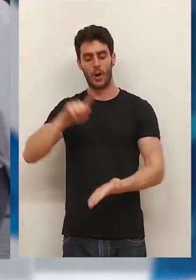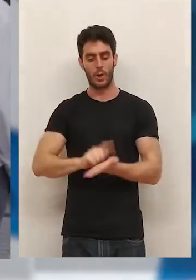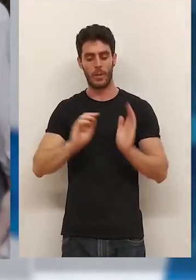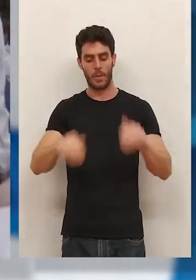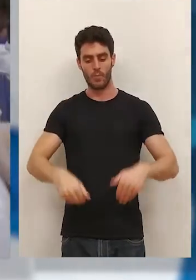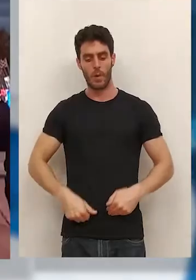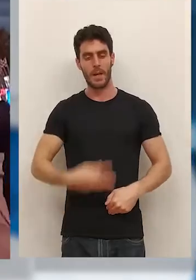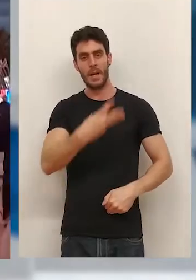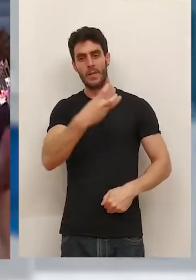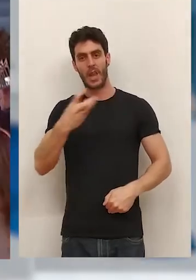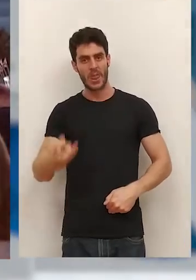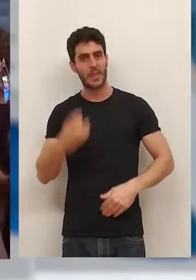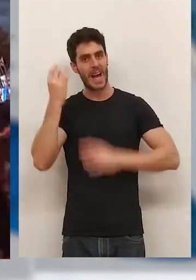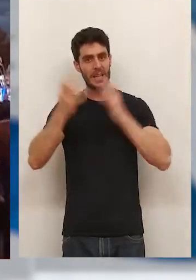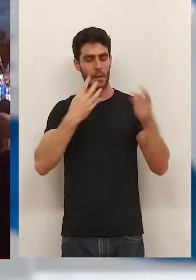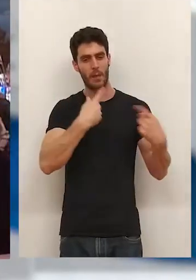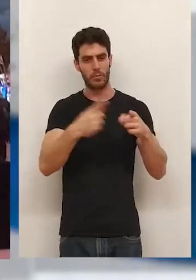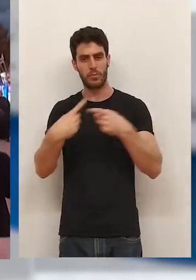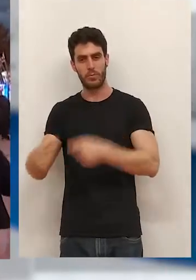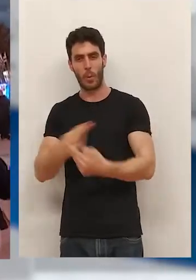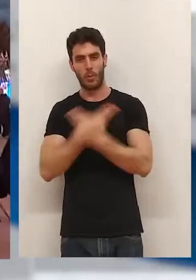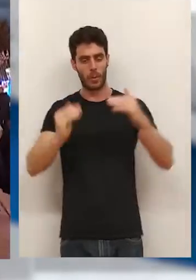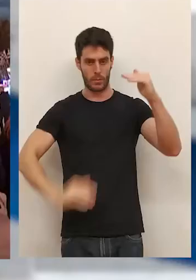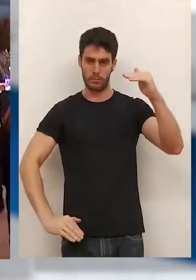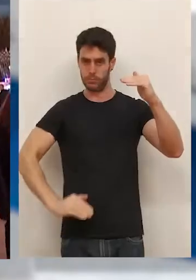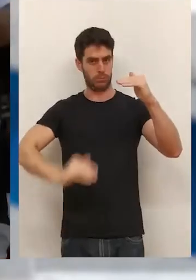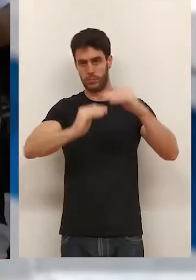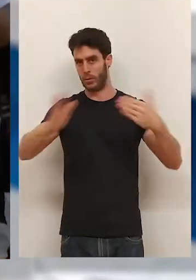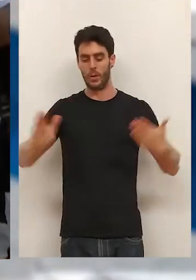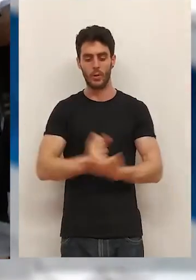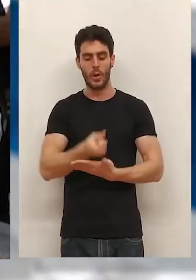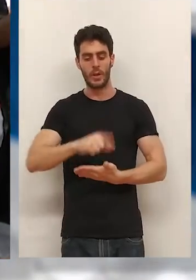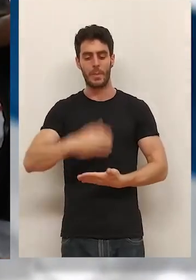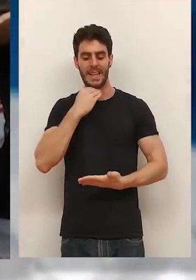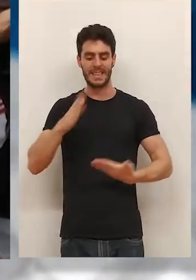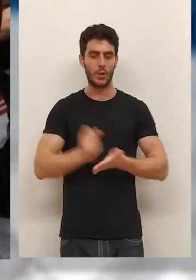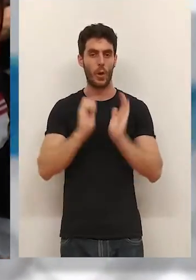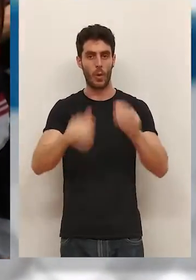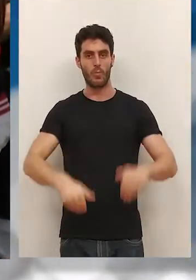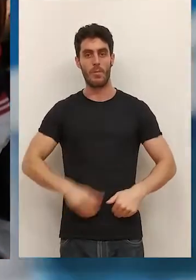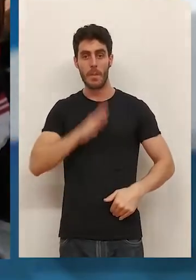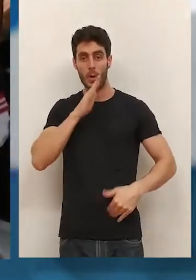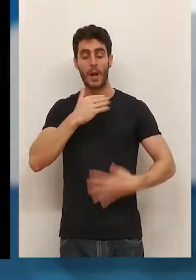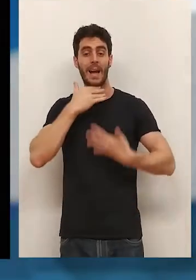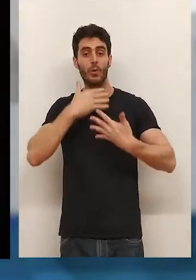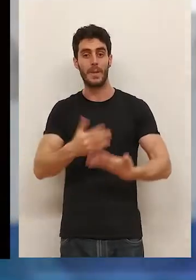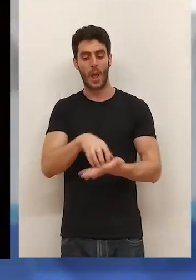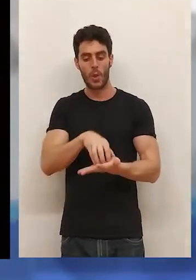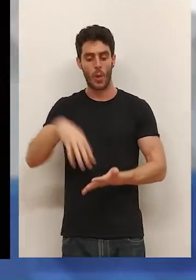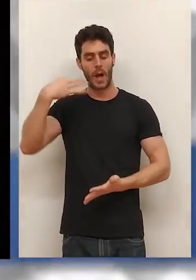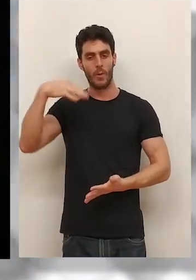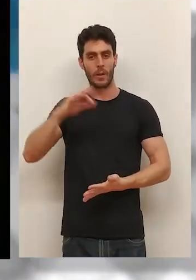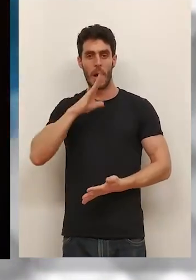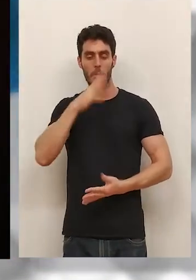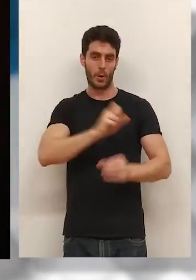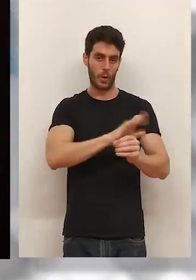con más de 300 citas para todos los públicos y en las que vuelve todo o casi todo. Y es que a día de hoy la única duda, y no por el